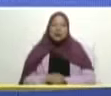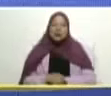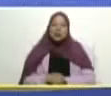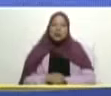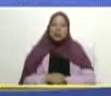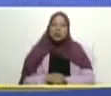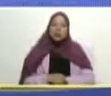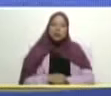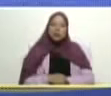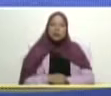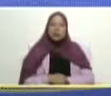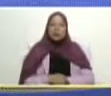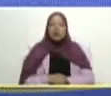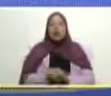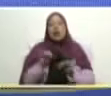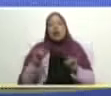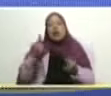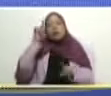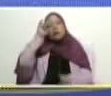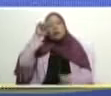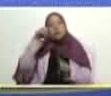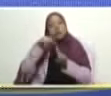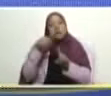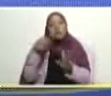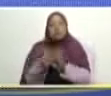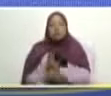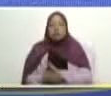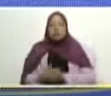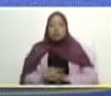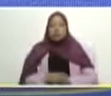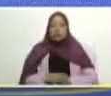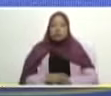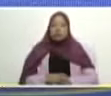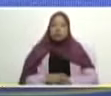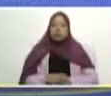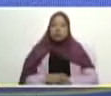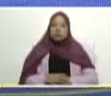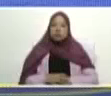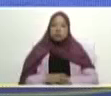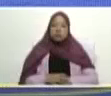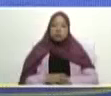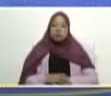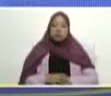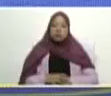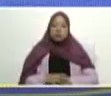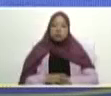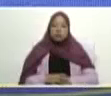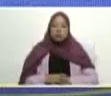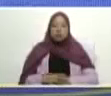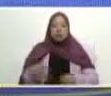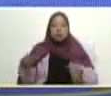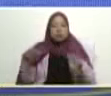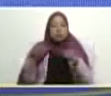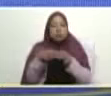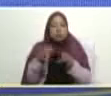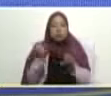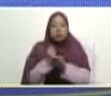vamos en esa dirección con un equipo